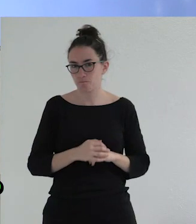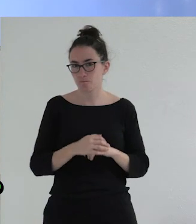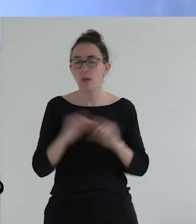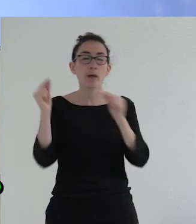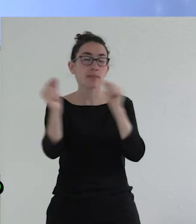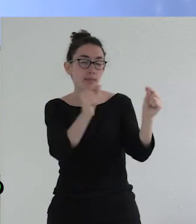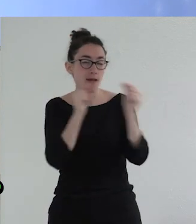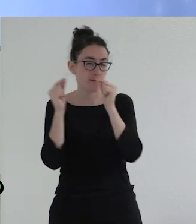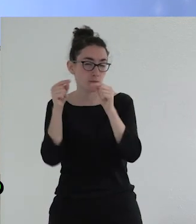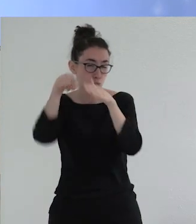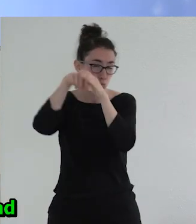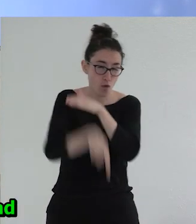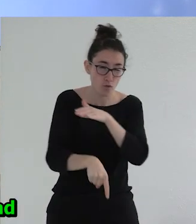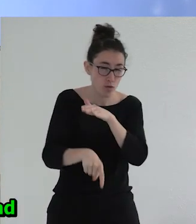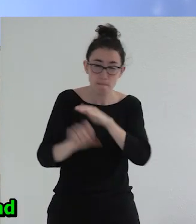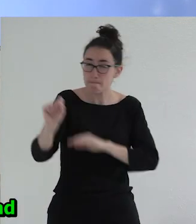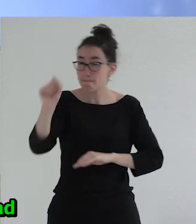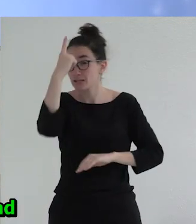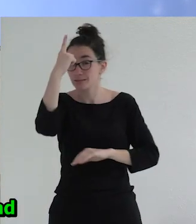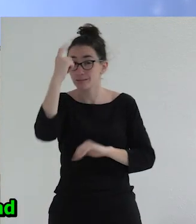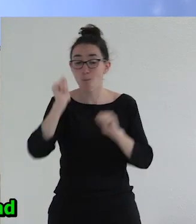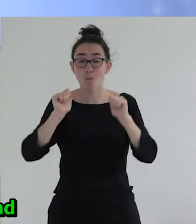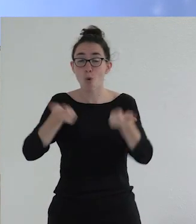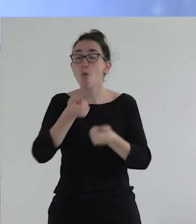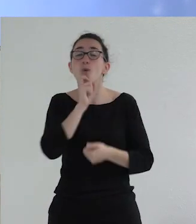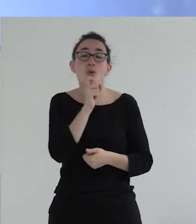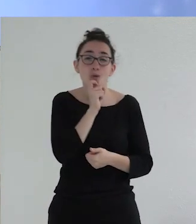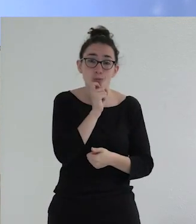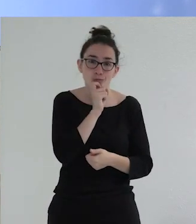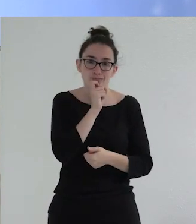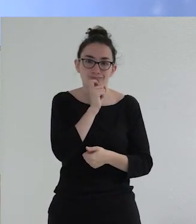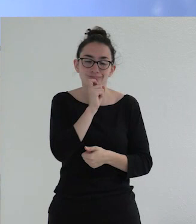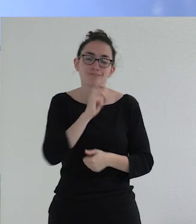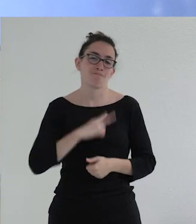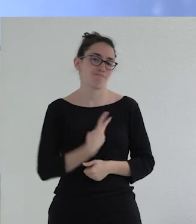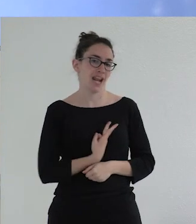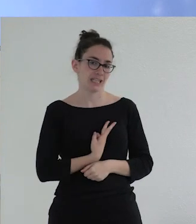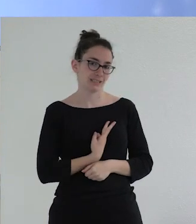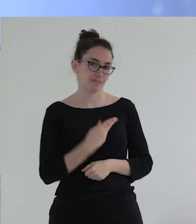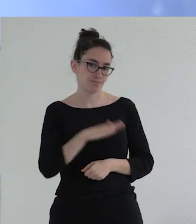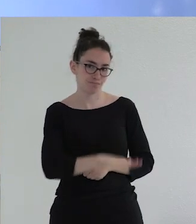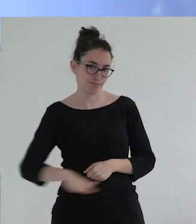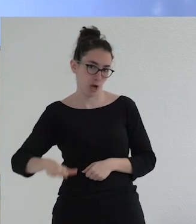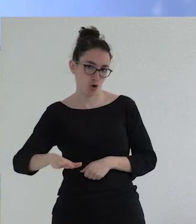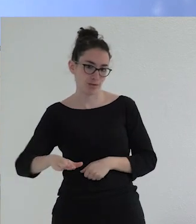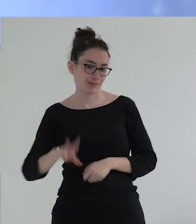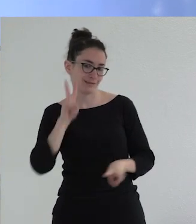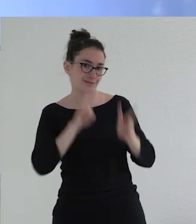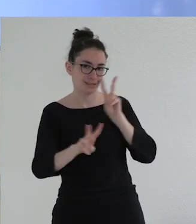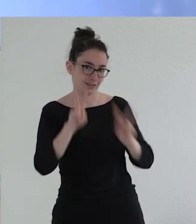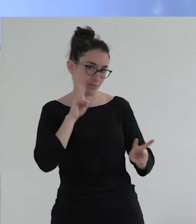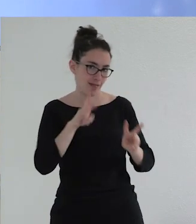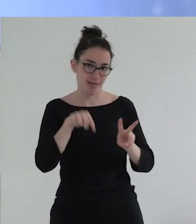profundo en torno a la diversidad de género en la infancia ha emergido a través de la visibilidad de lo que se ha llamado los menores trans o la transexualidad infantil. Y en ese